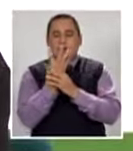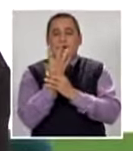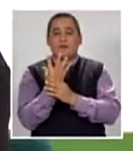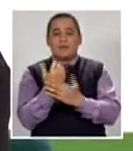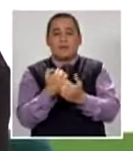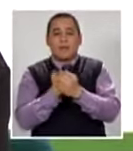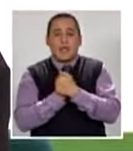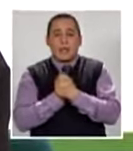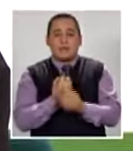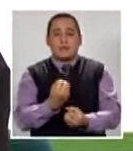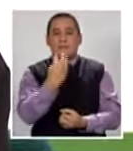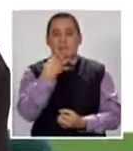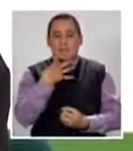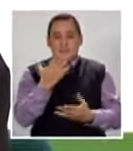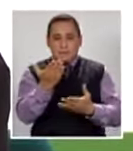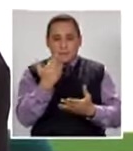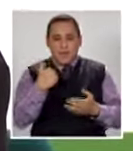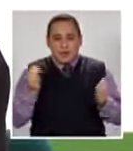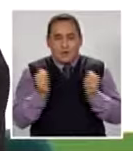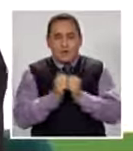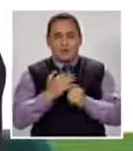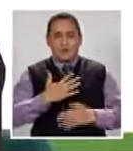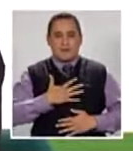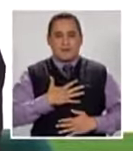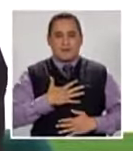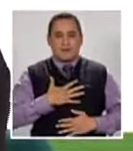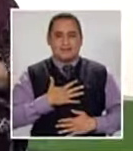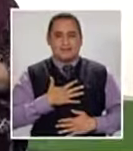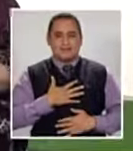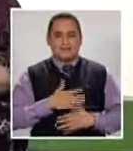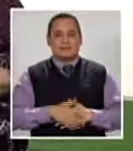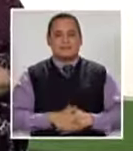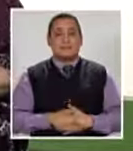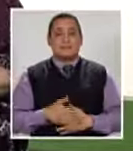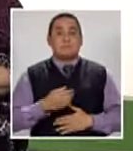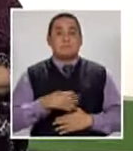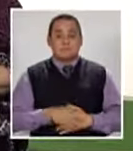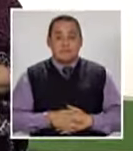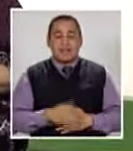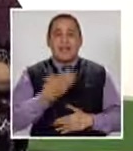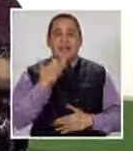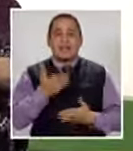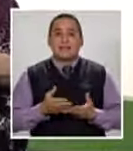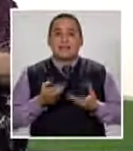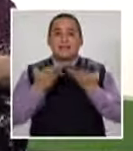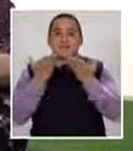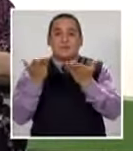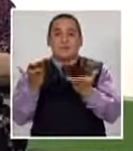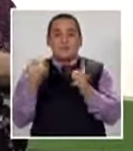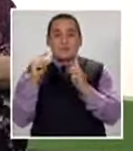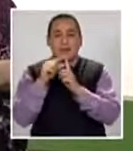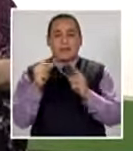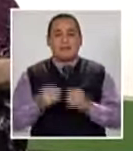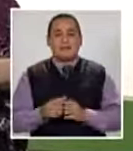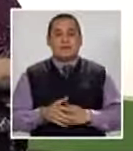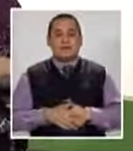Me amas Y me dices Ven junto a mí Dios mío ¿Quién se lo habrá Dedicado? Susana